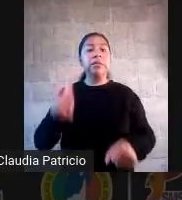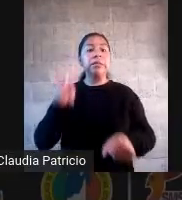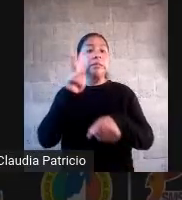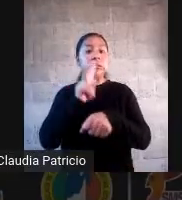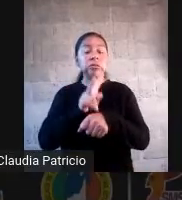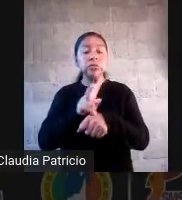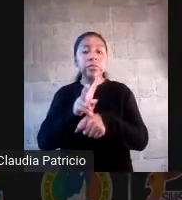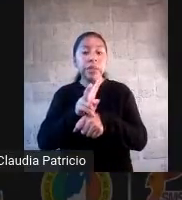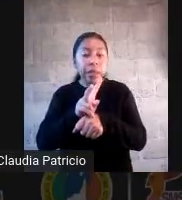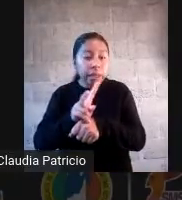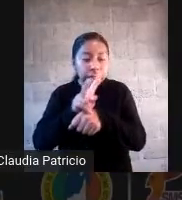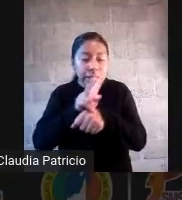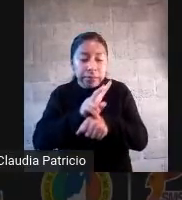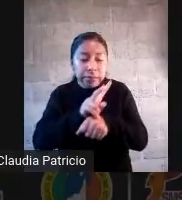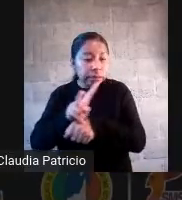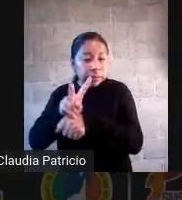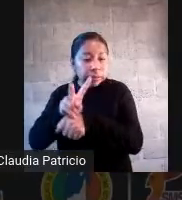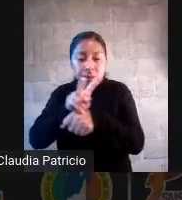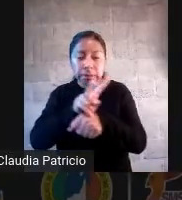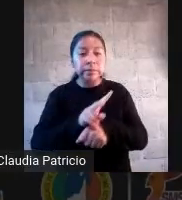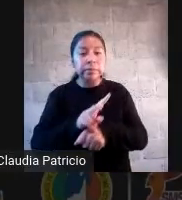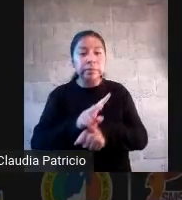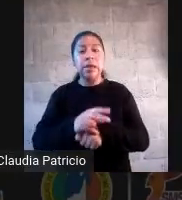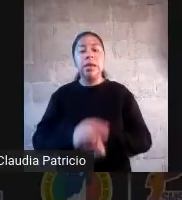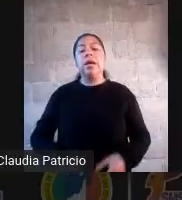y retroalimentación de tales decisiones.